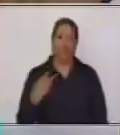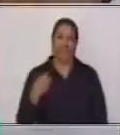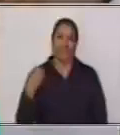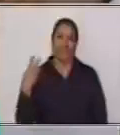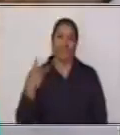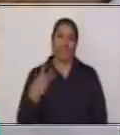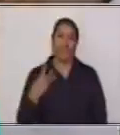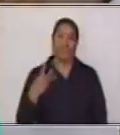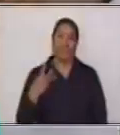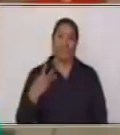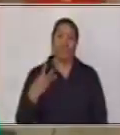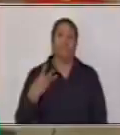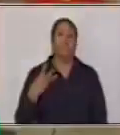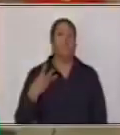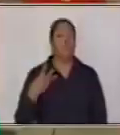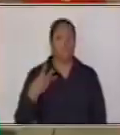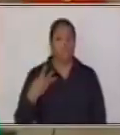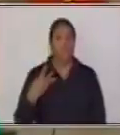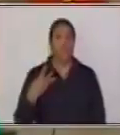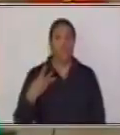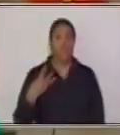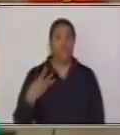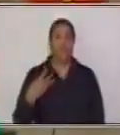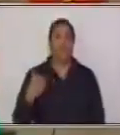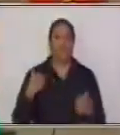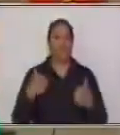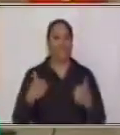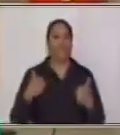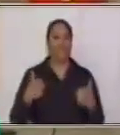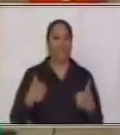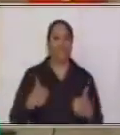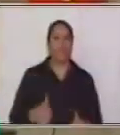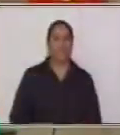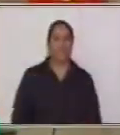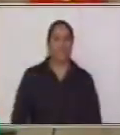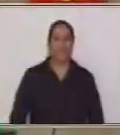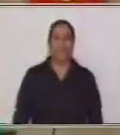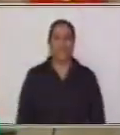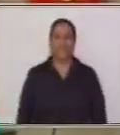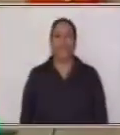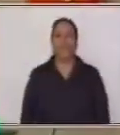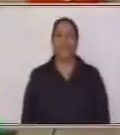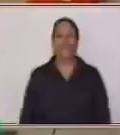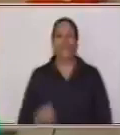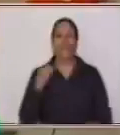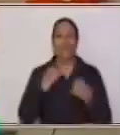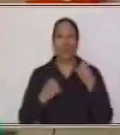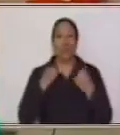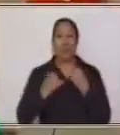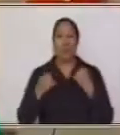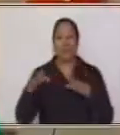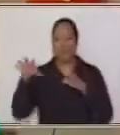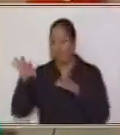y tres. Excelente. Y vamos con la última tarjeta.